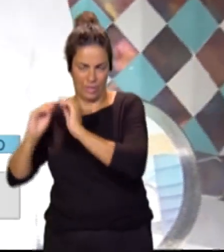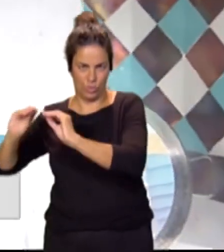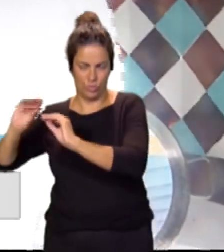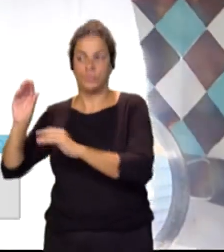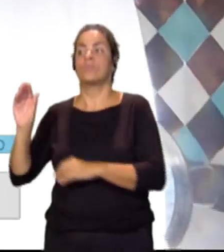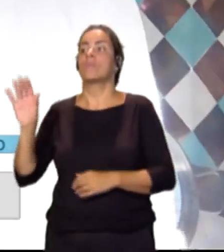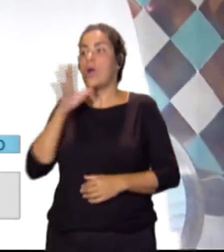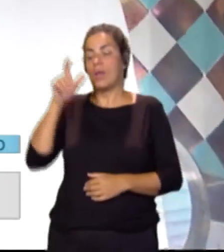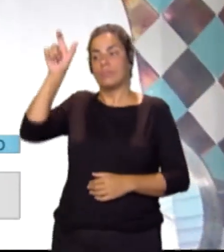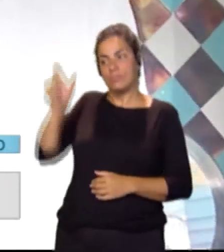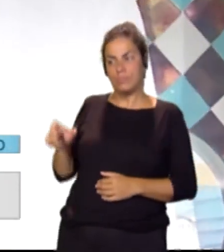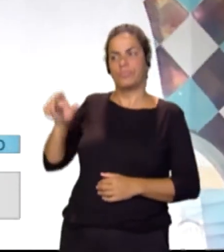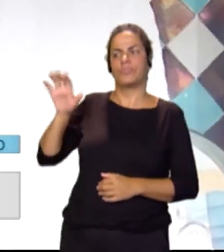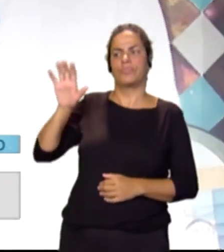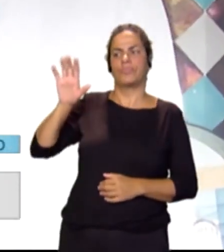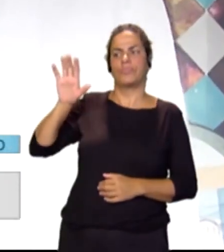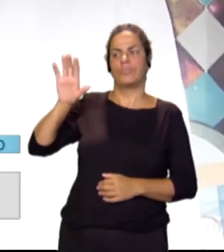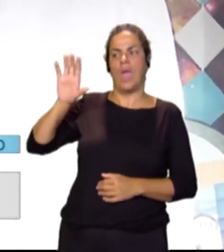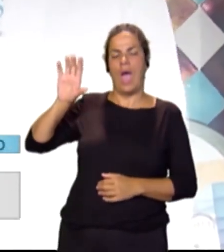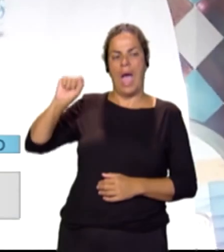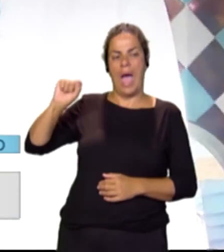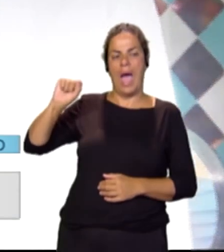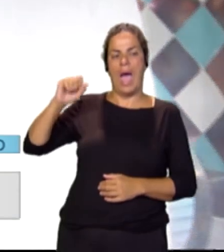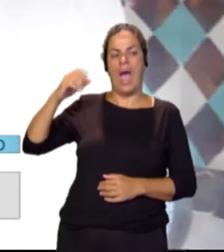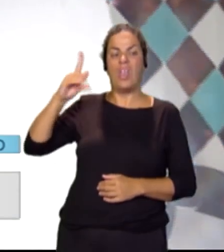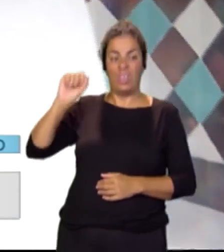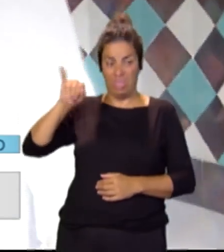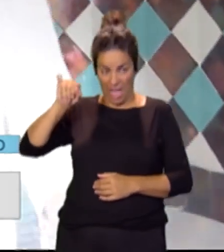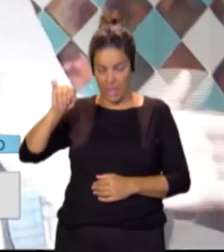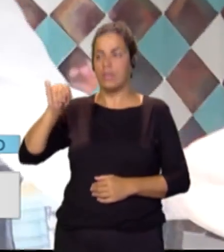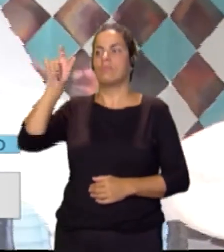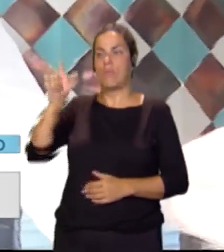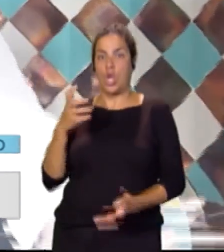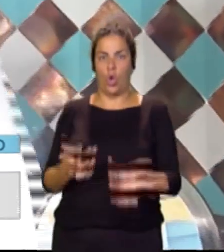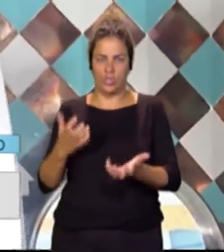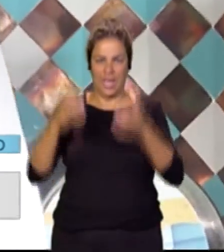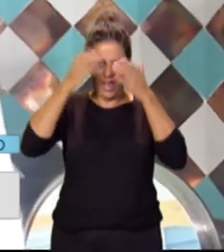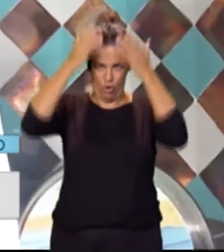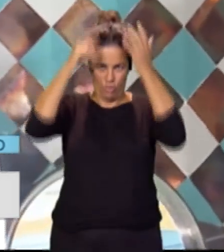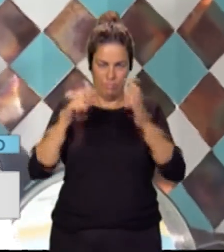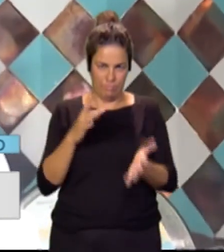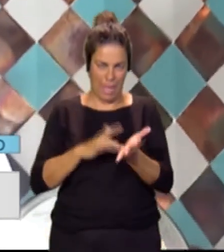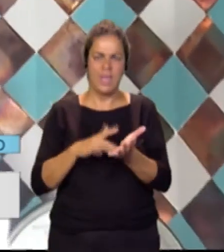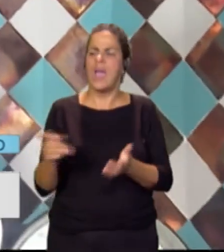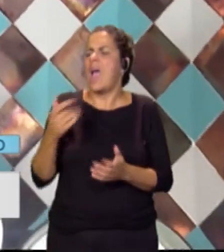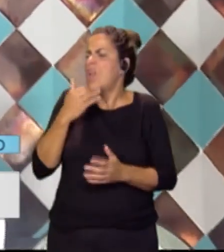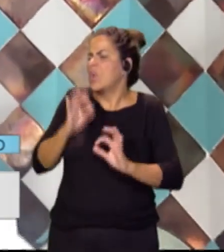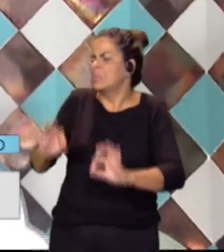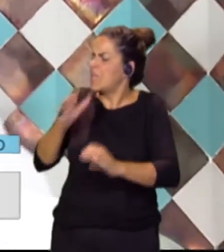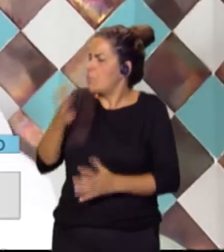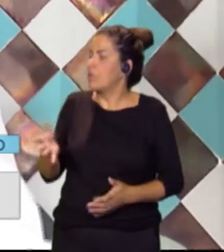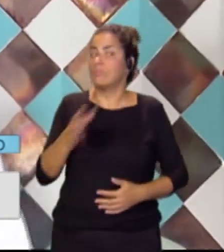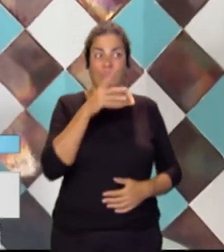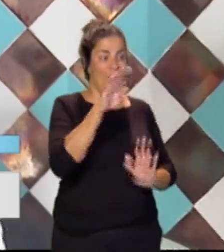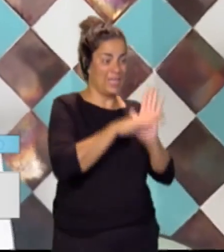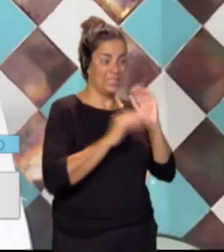paella, que también me vas a contar qué más tiene de especial esta paella. Bueno, esta paella lo que tiene de especial es que está datada del siglo XVI, se